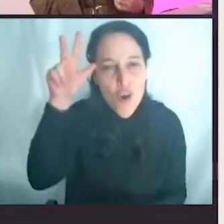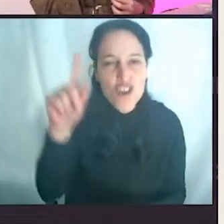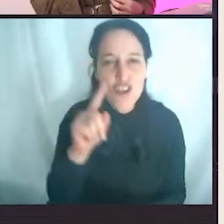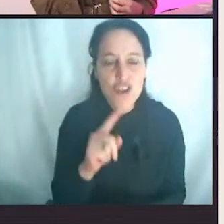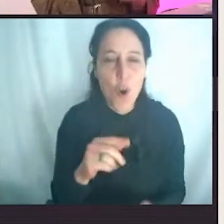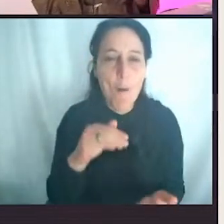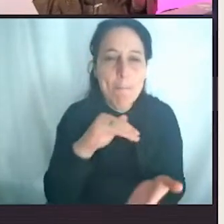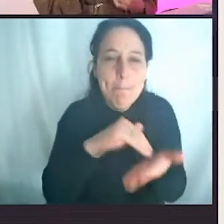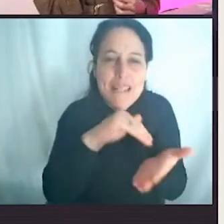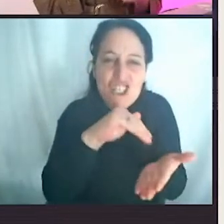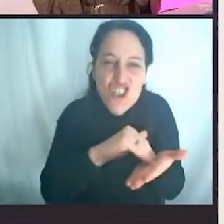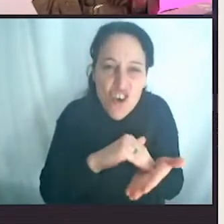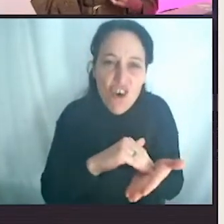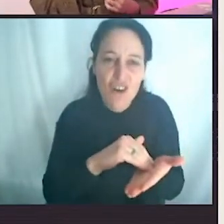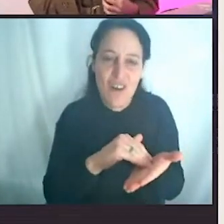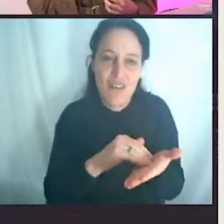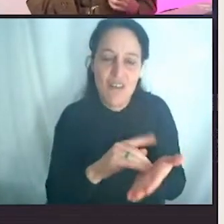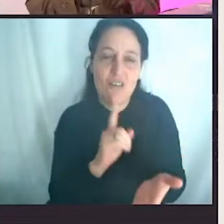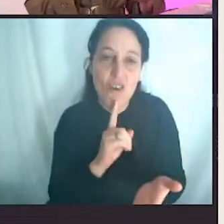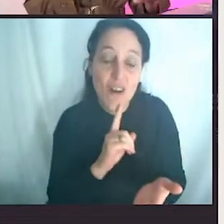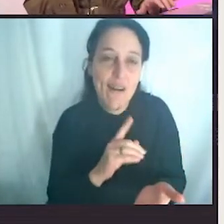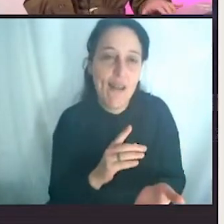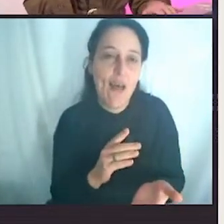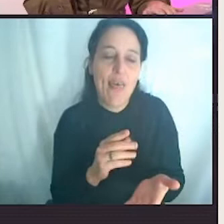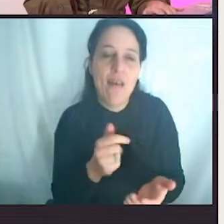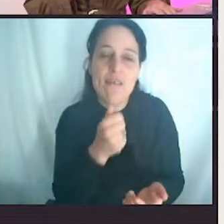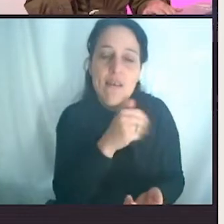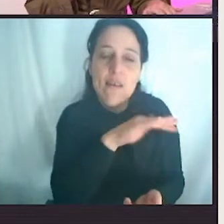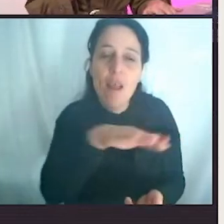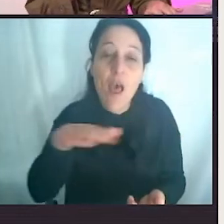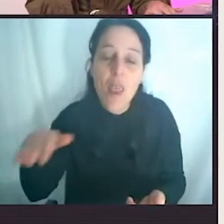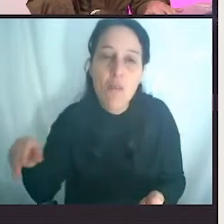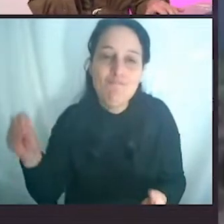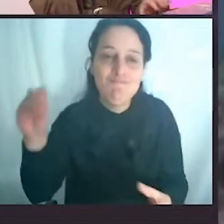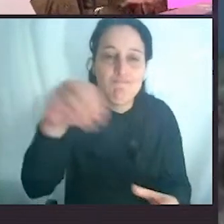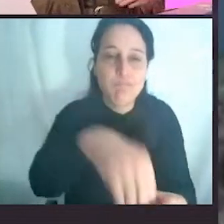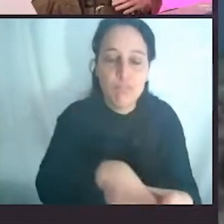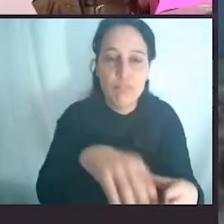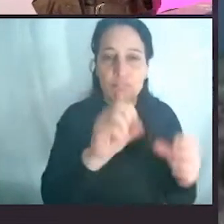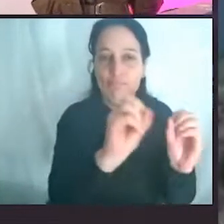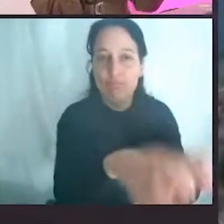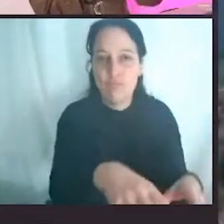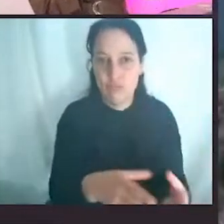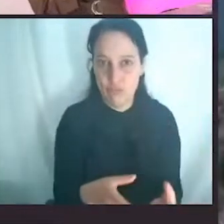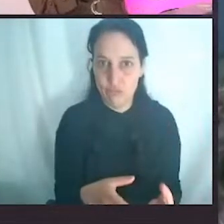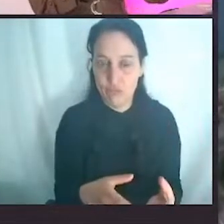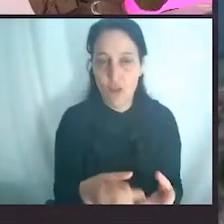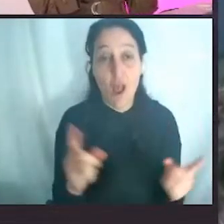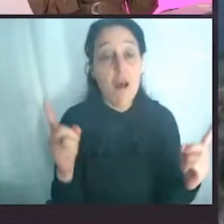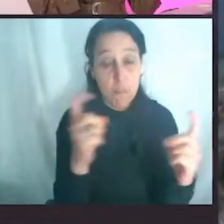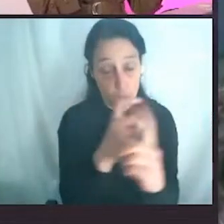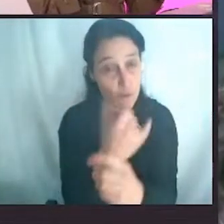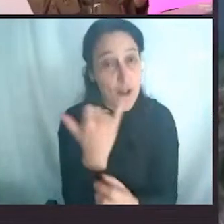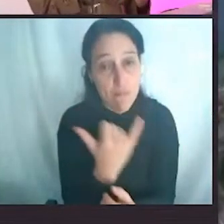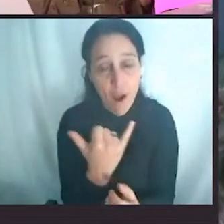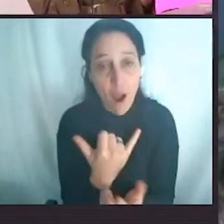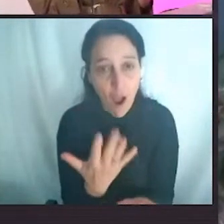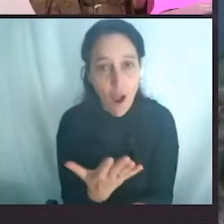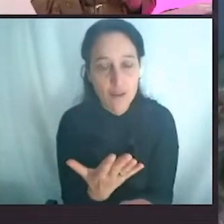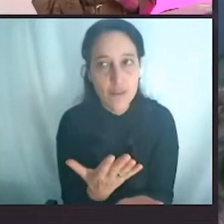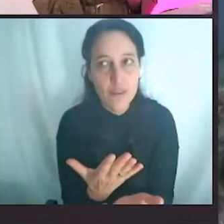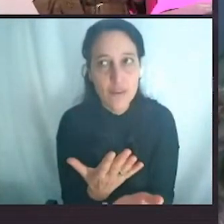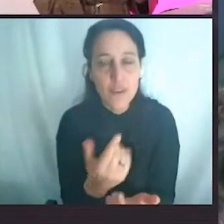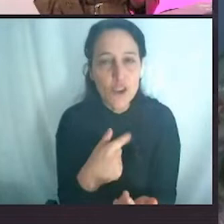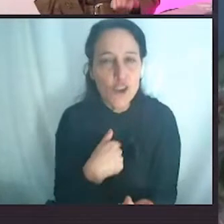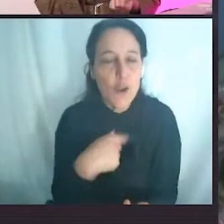ingresan en el mar cada año. Y este problema, que no es menor, empezó a meterse en mi cabeza. Y